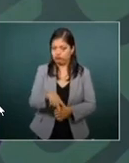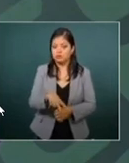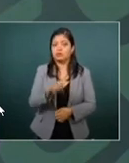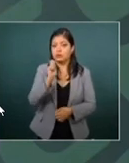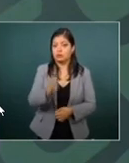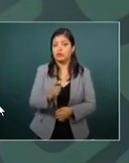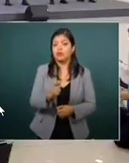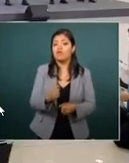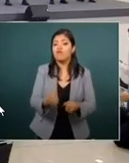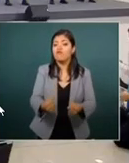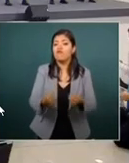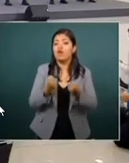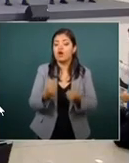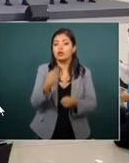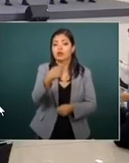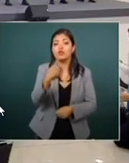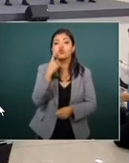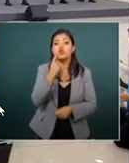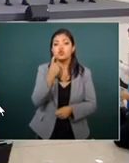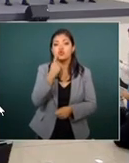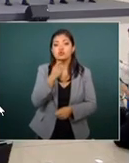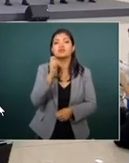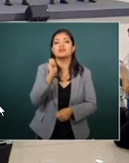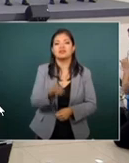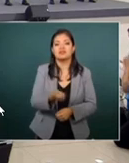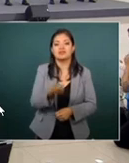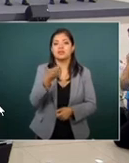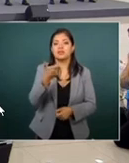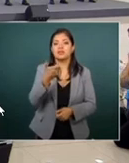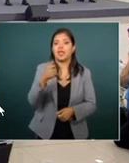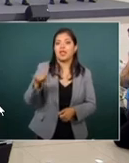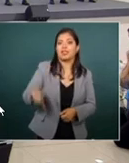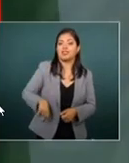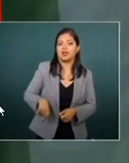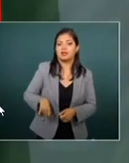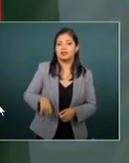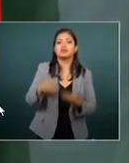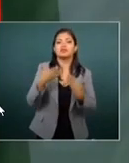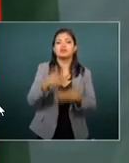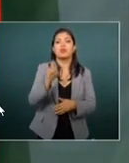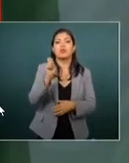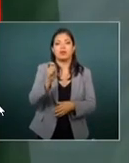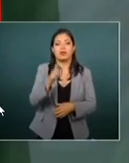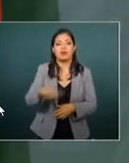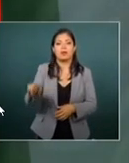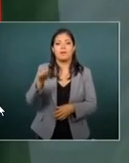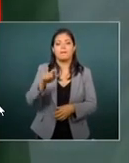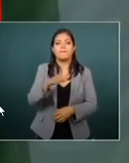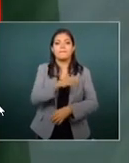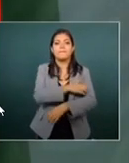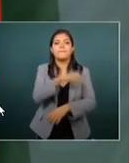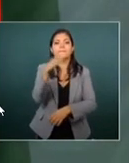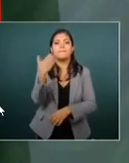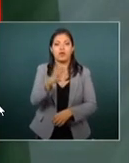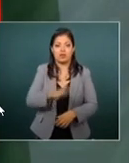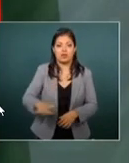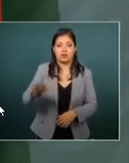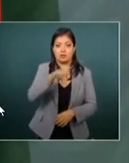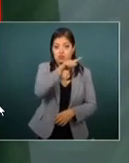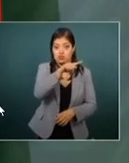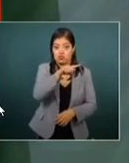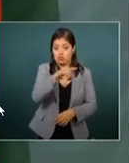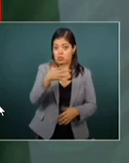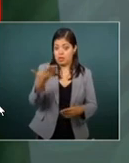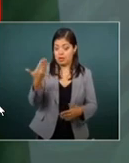rápido y habla sin texto. Ahora tuvo que leer una hoja. Y eso dice mucho de un gobernador.